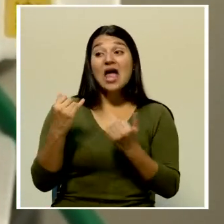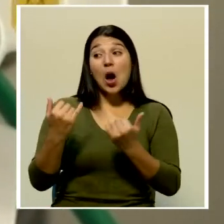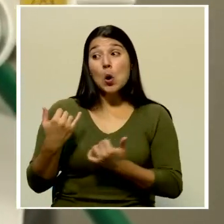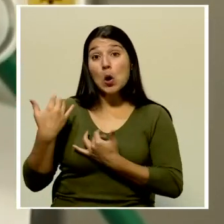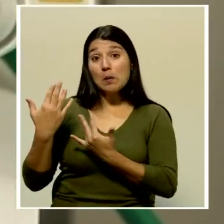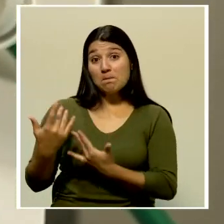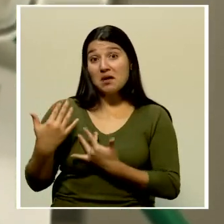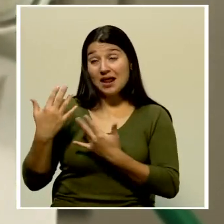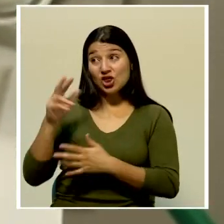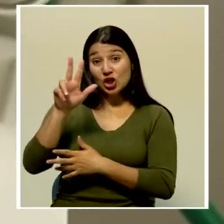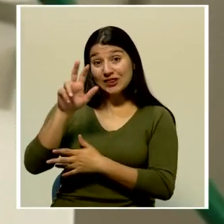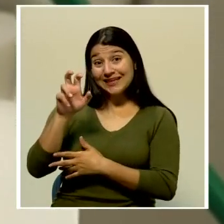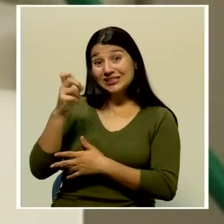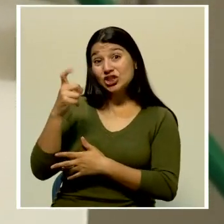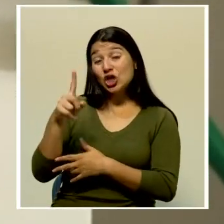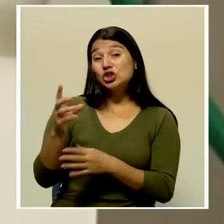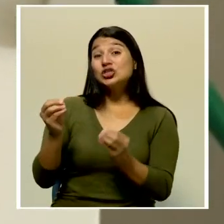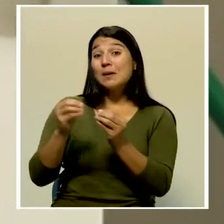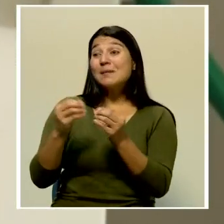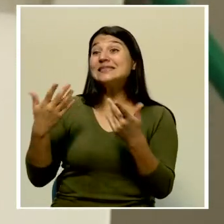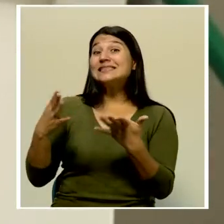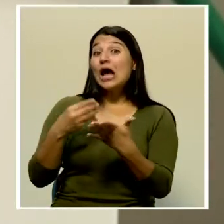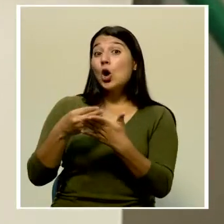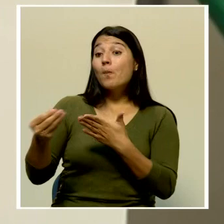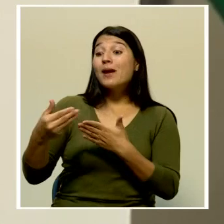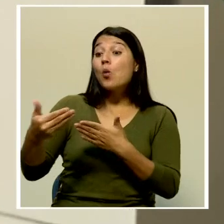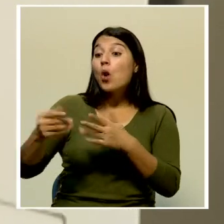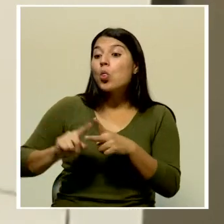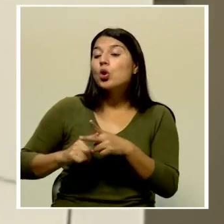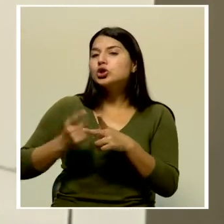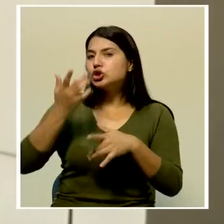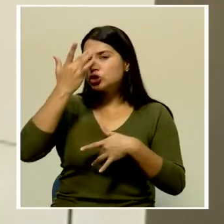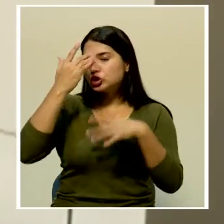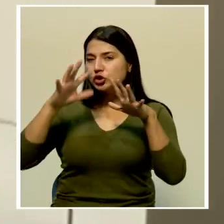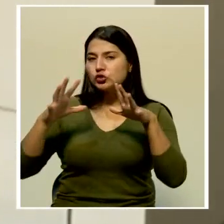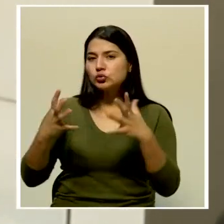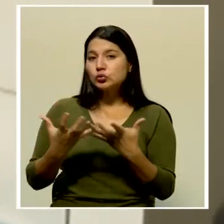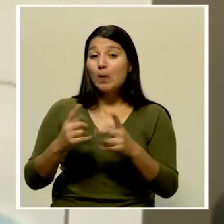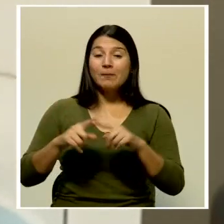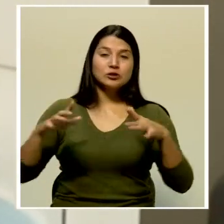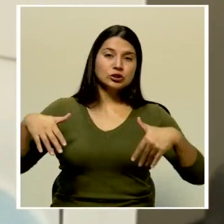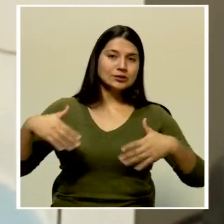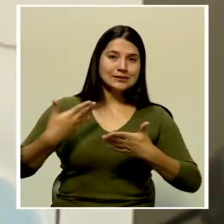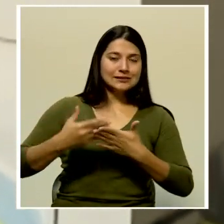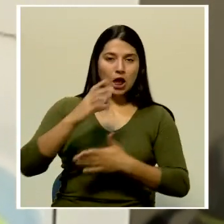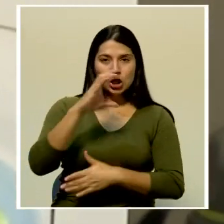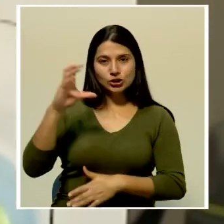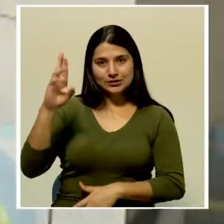espera de 311 que compraron al inicio de la pandemia y aún no han llegado al país.